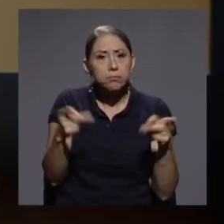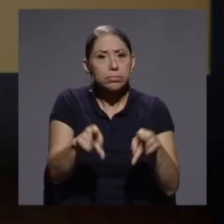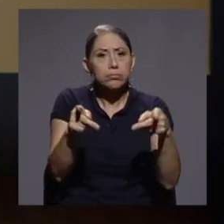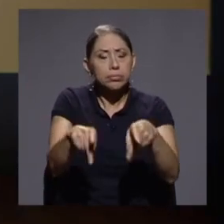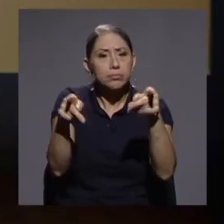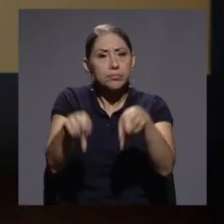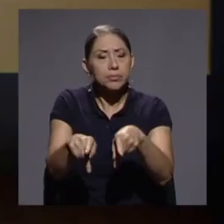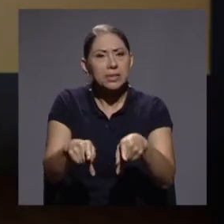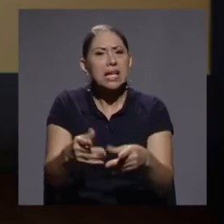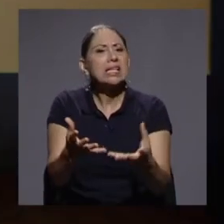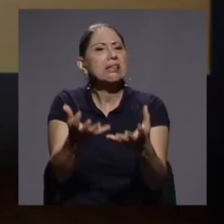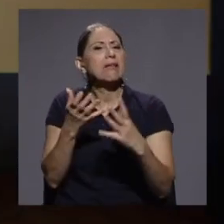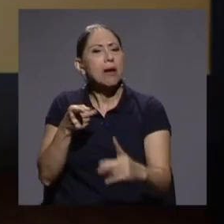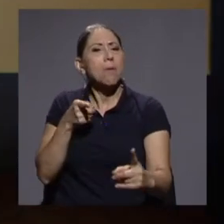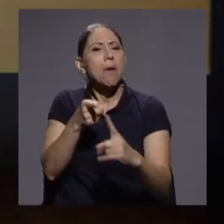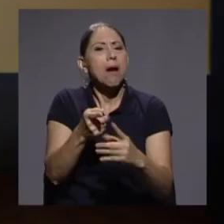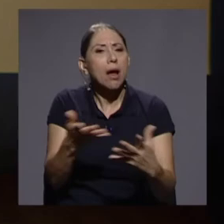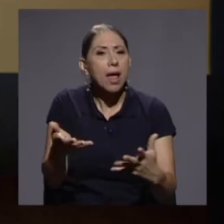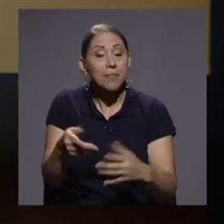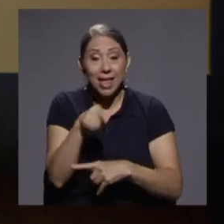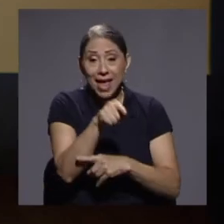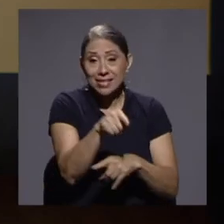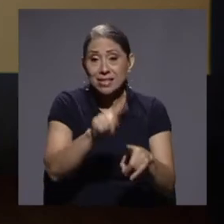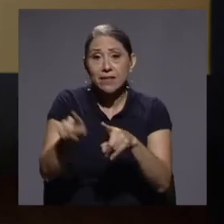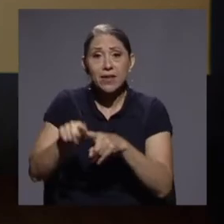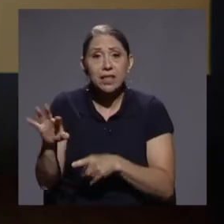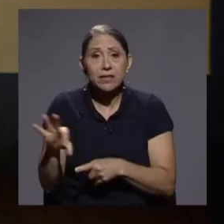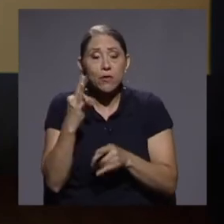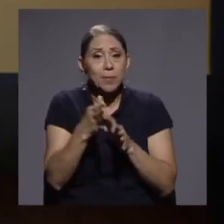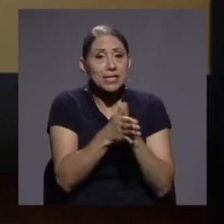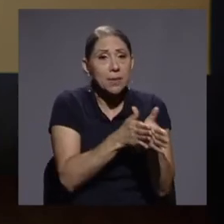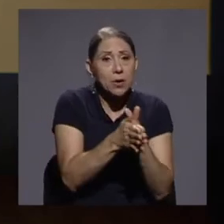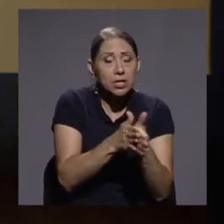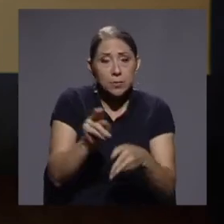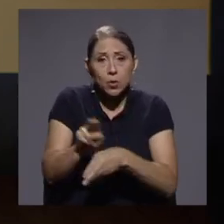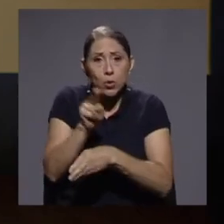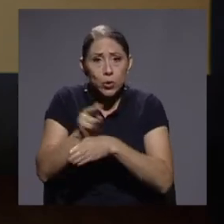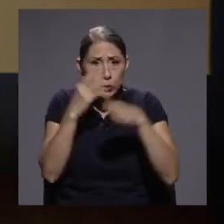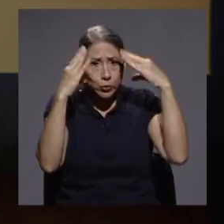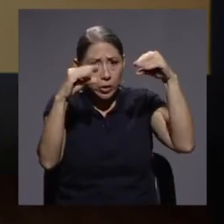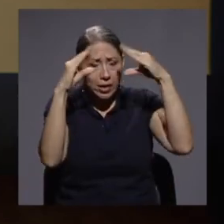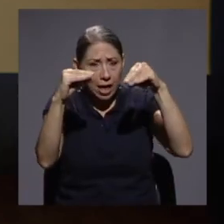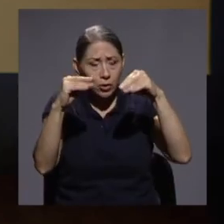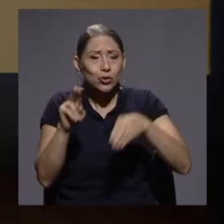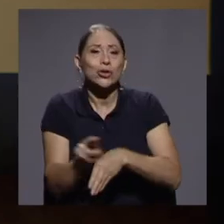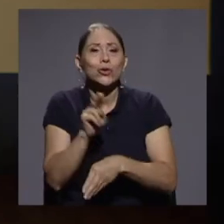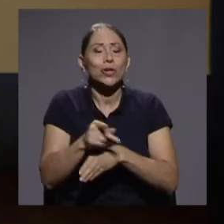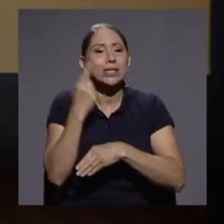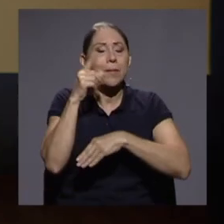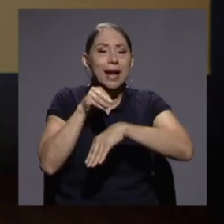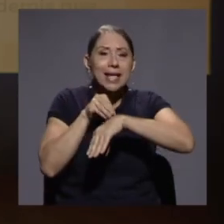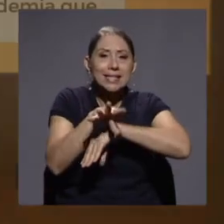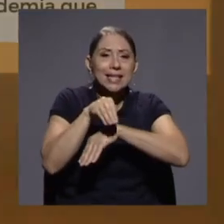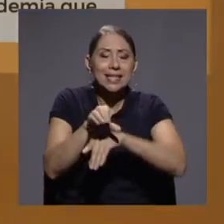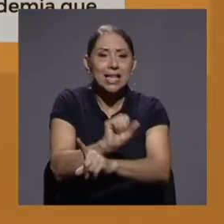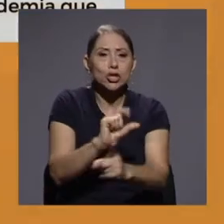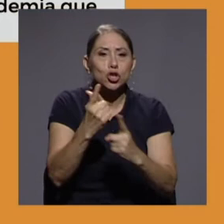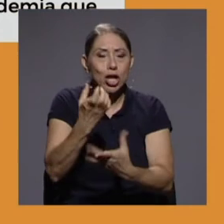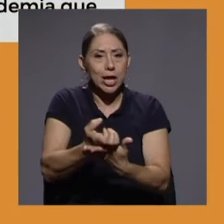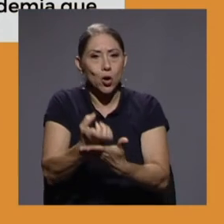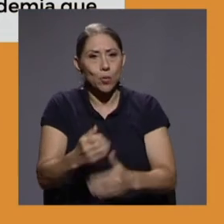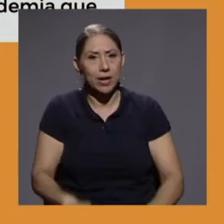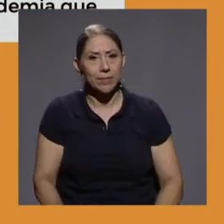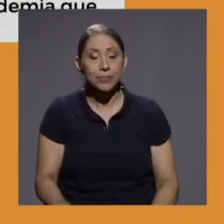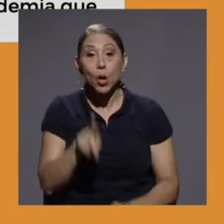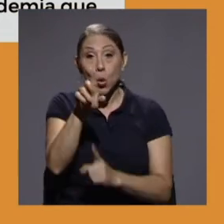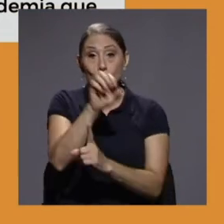pretende es que se utilicen estos mecanismos de aprovechamiento y uso de datos para generar incidencia social y económica. Uno de